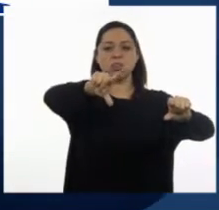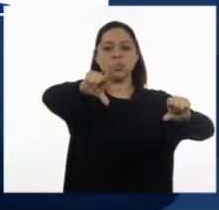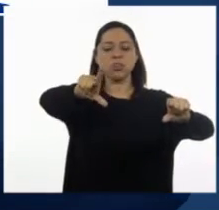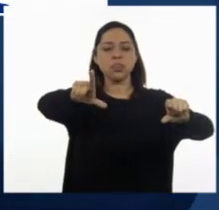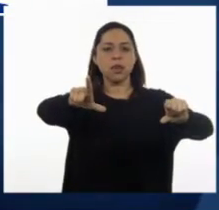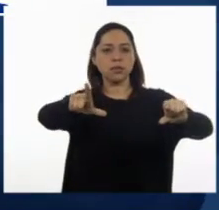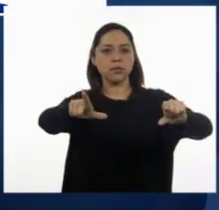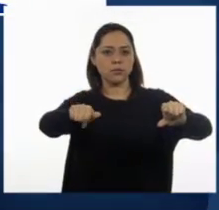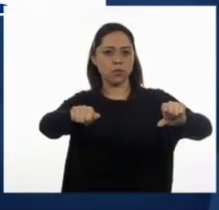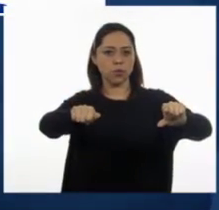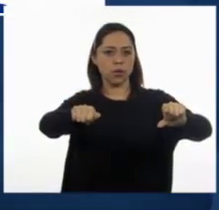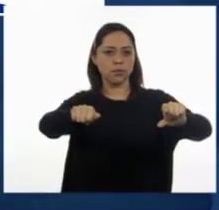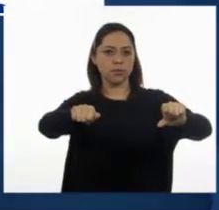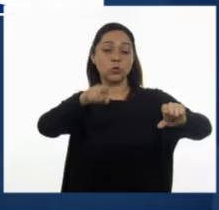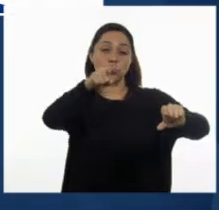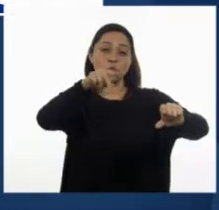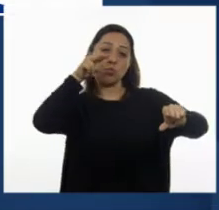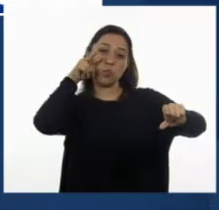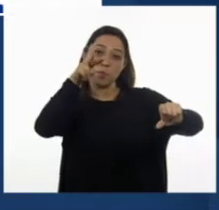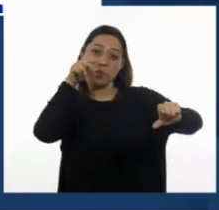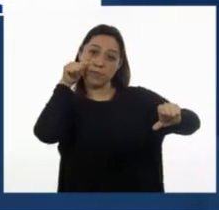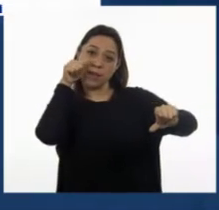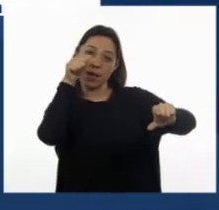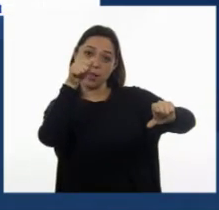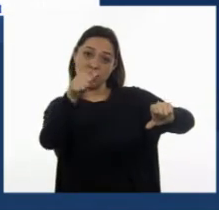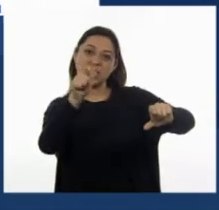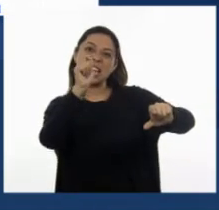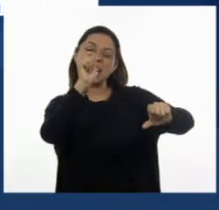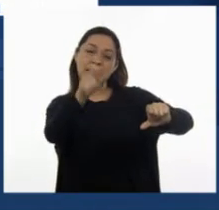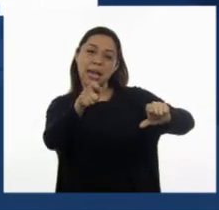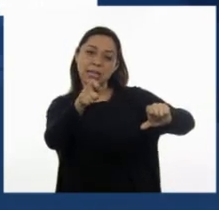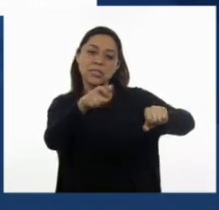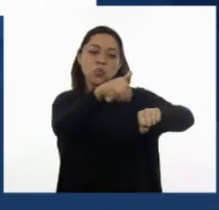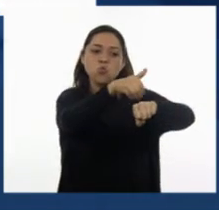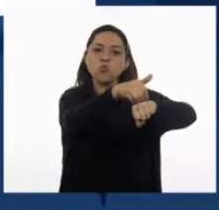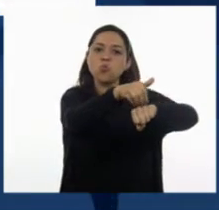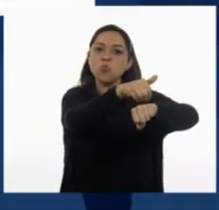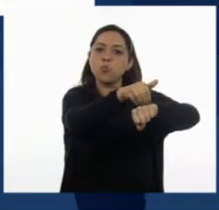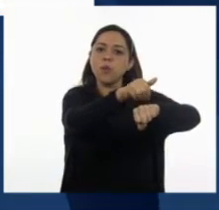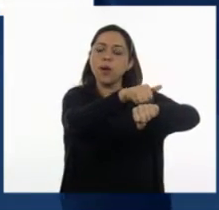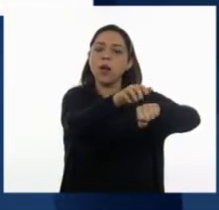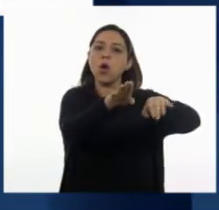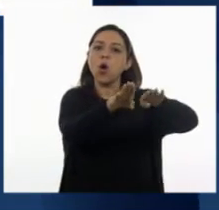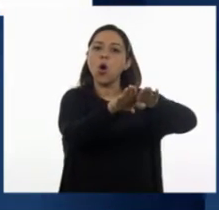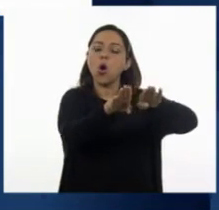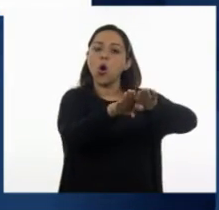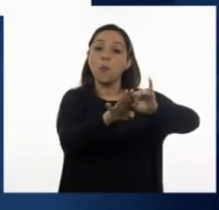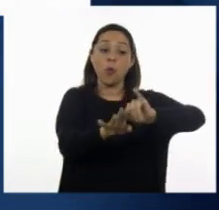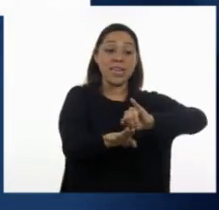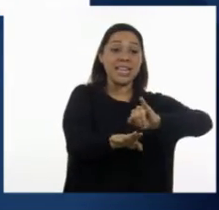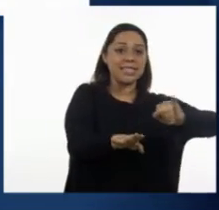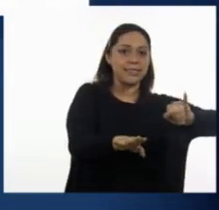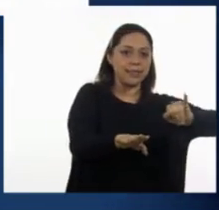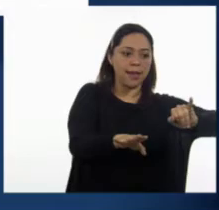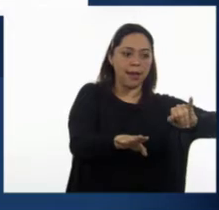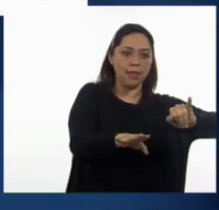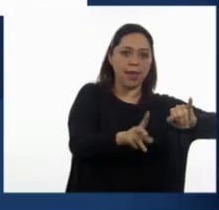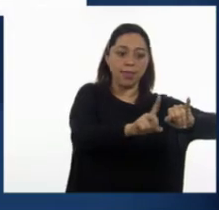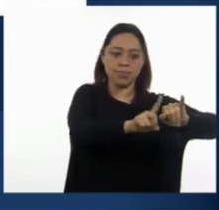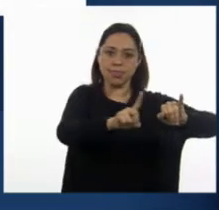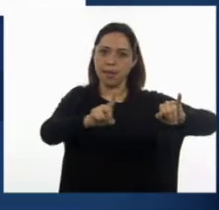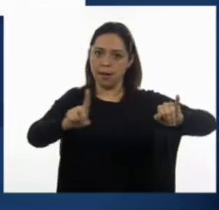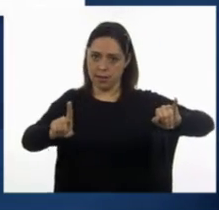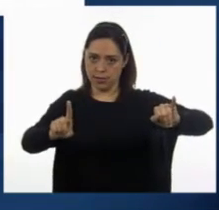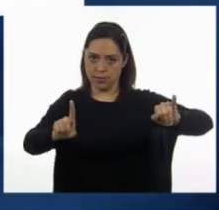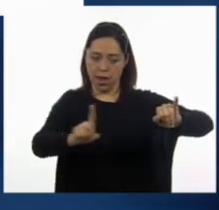los chicos ponen mucha atención, se ve que están numerados los asientos de izquierda a derecha. Sí,